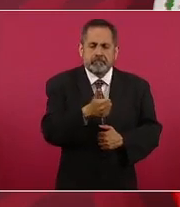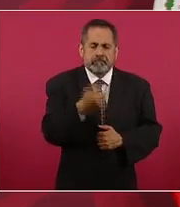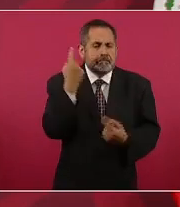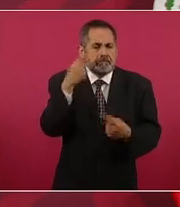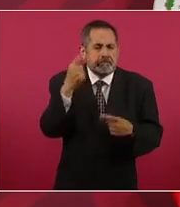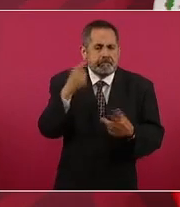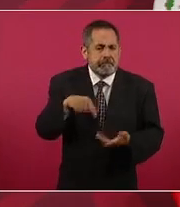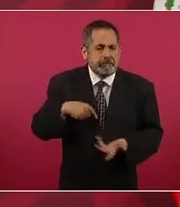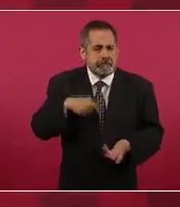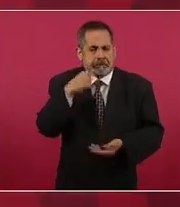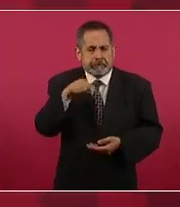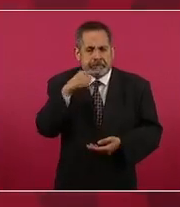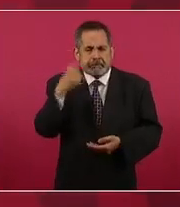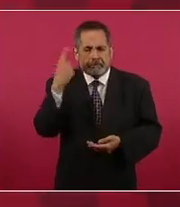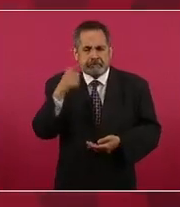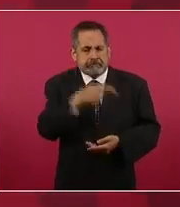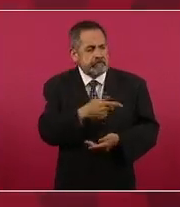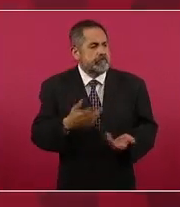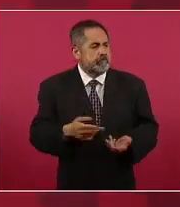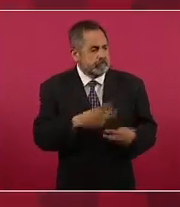y qué van a hacer